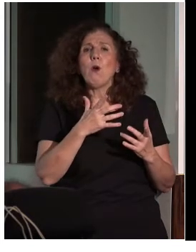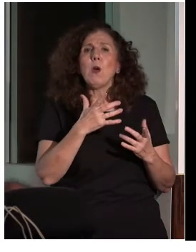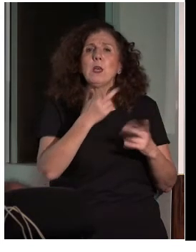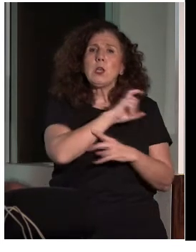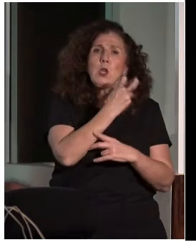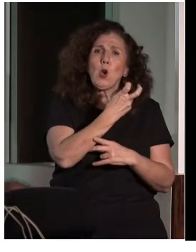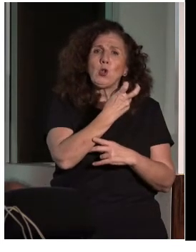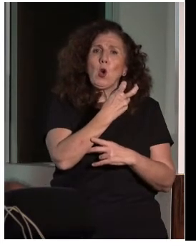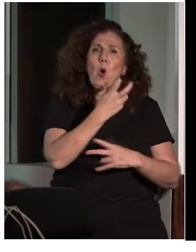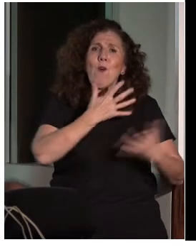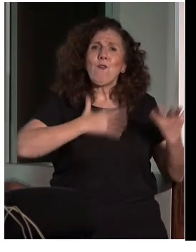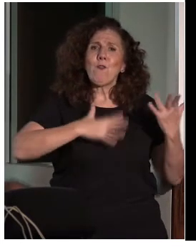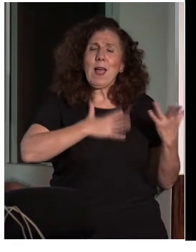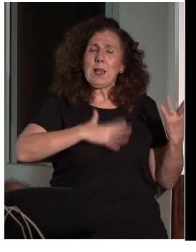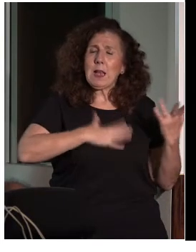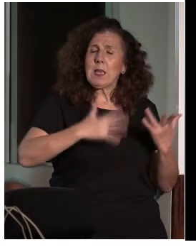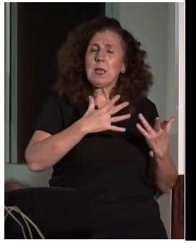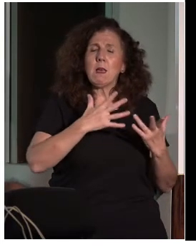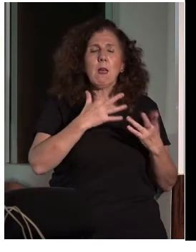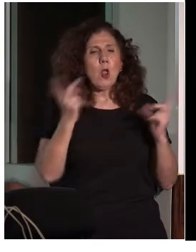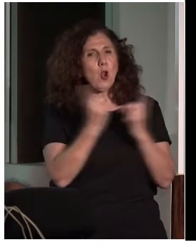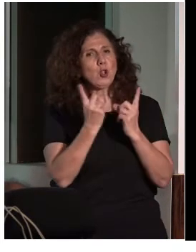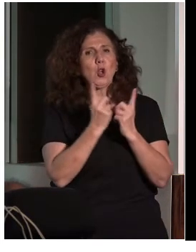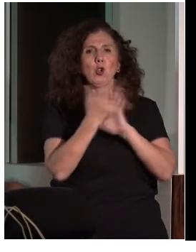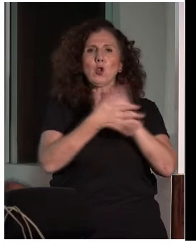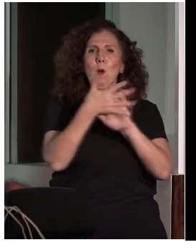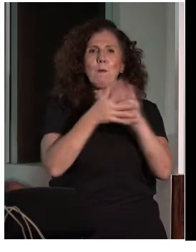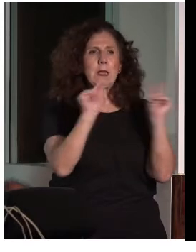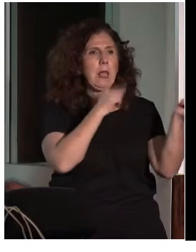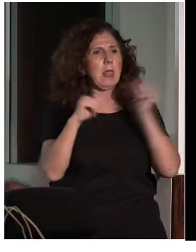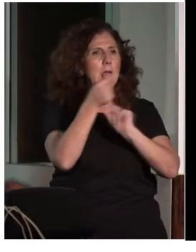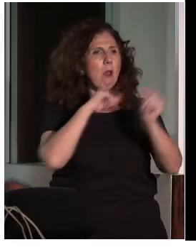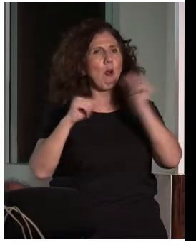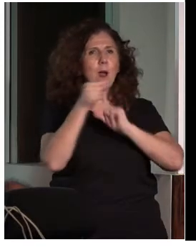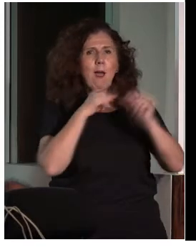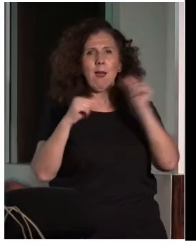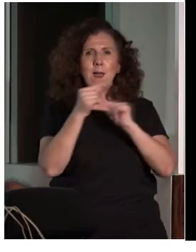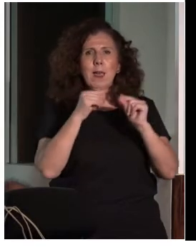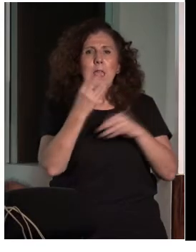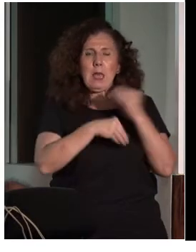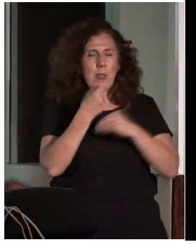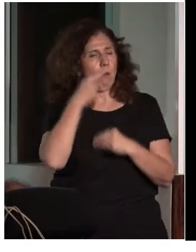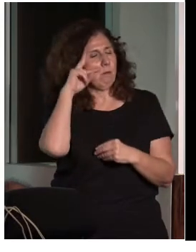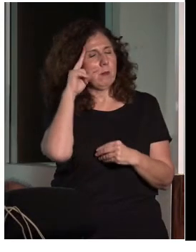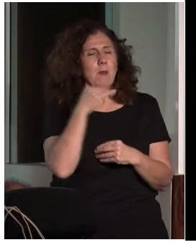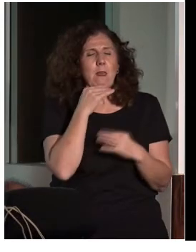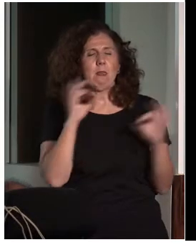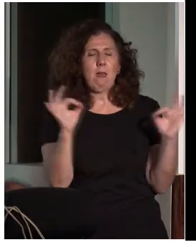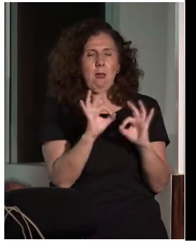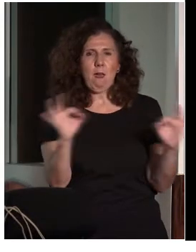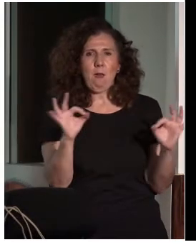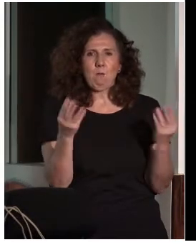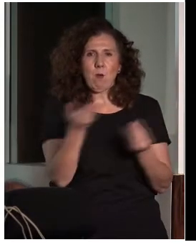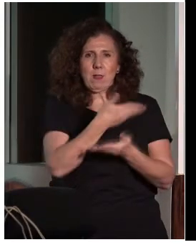cómo han llegado al mundo del baile, ambas personas, y en un momento dado se encuentran y hacen una experiencia común. En todas las